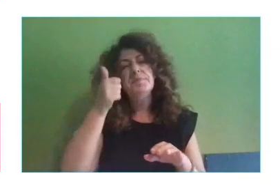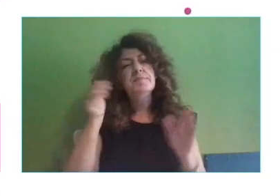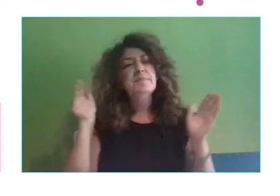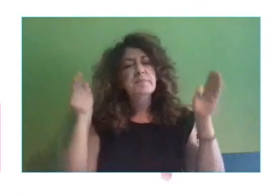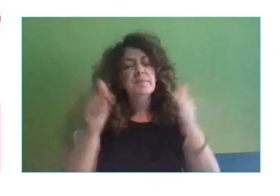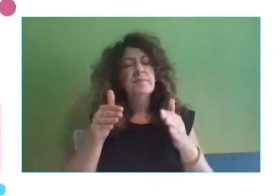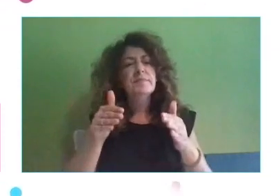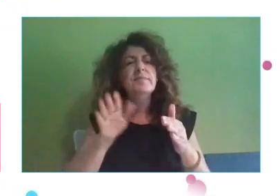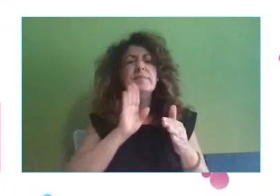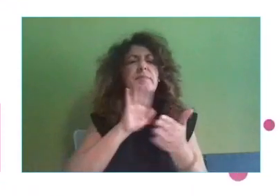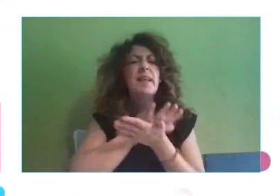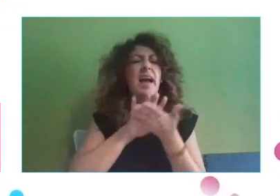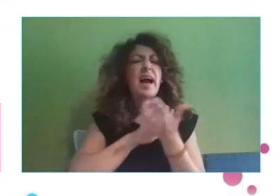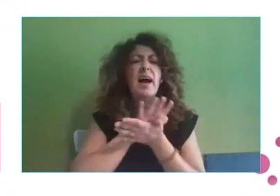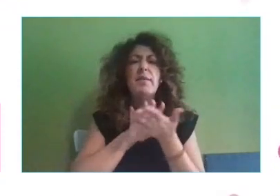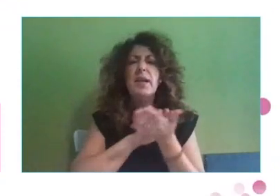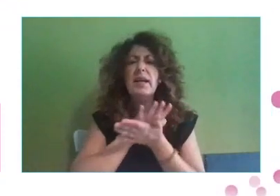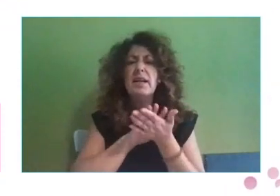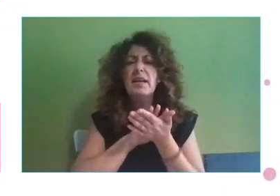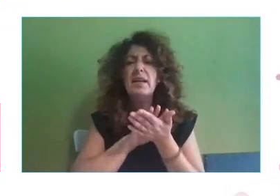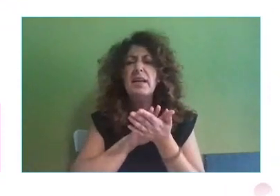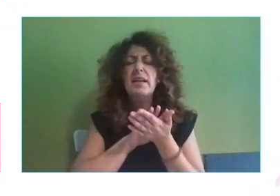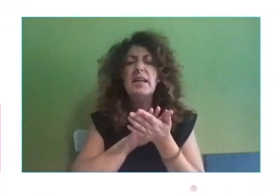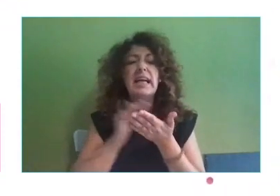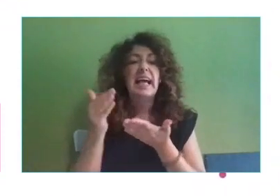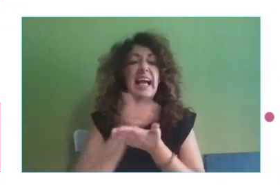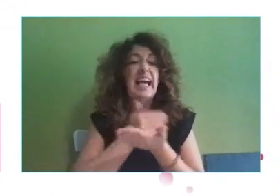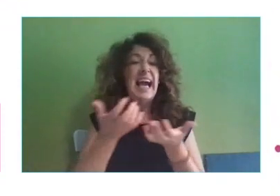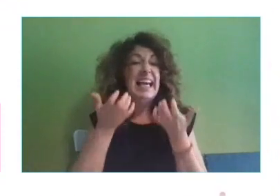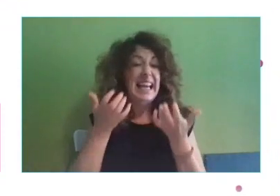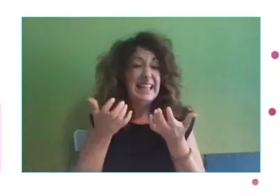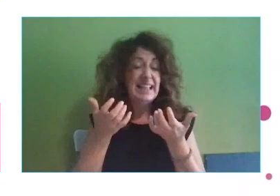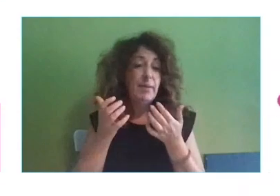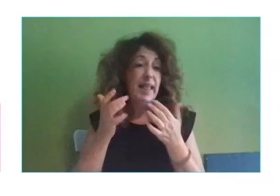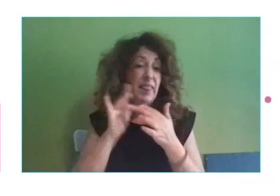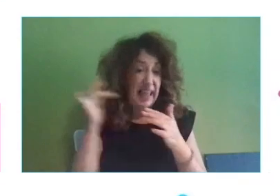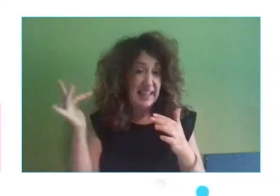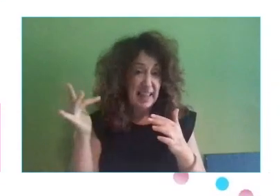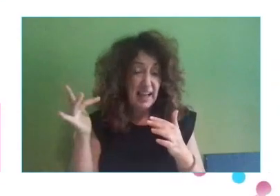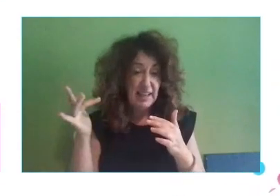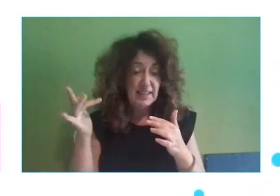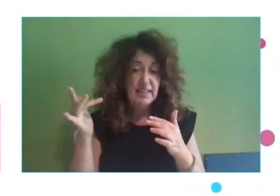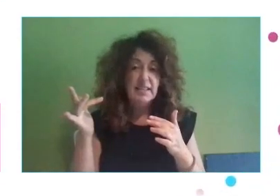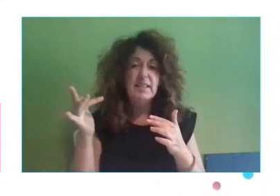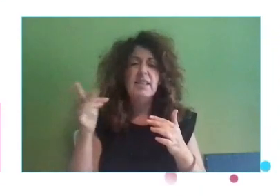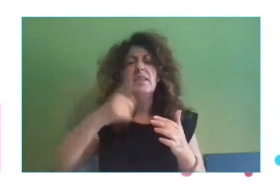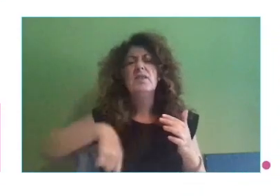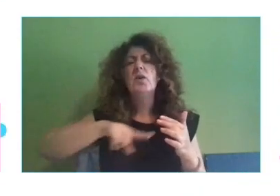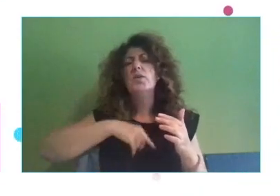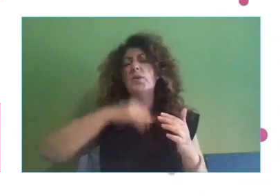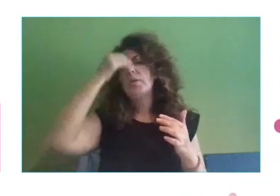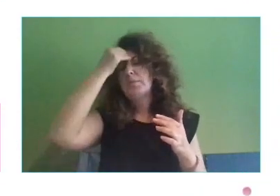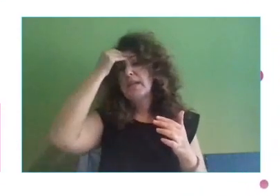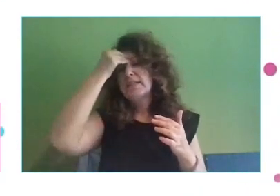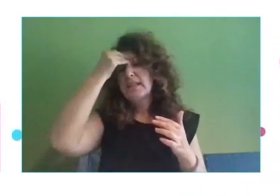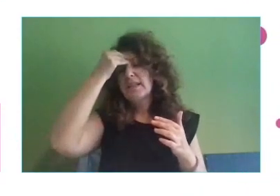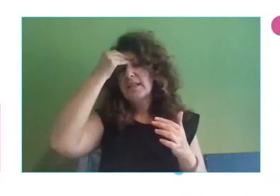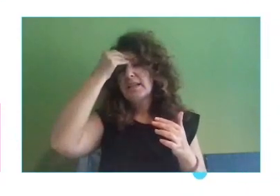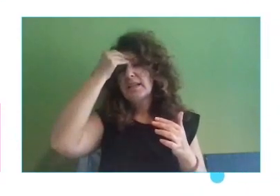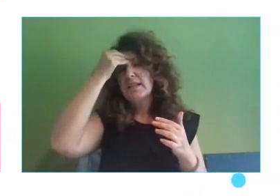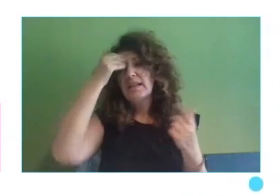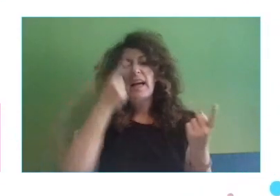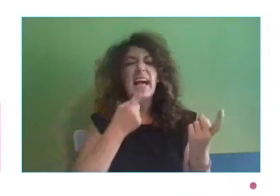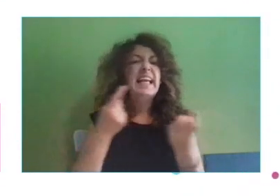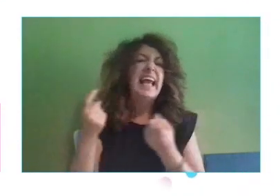de empleabilidad digital, pues aquí estamos pensando en qué necesidades tiene la PyME.